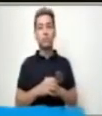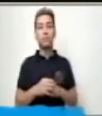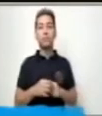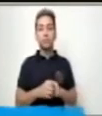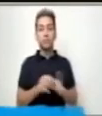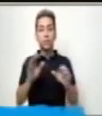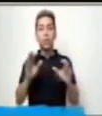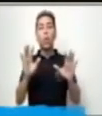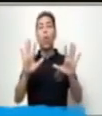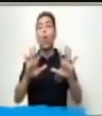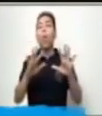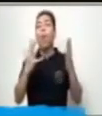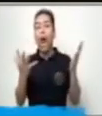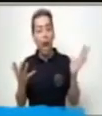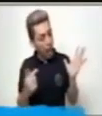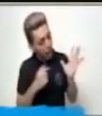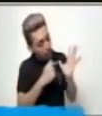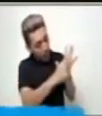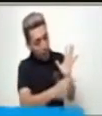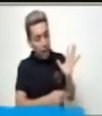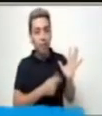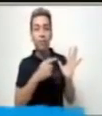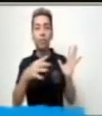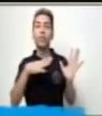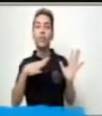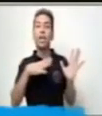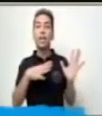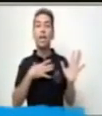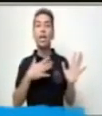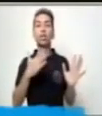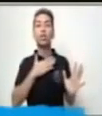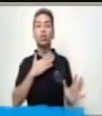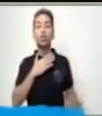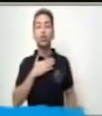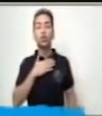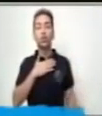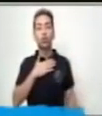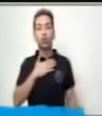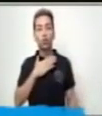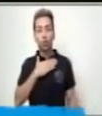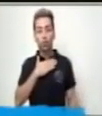ellos tiene en su nombre la letra rrr?